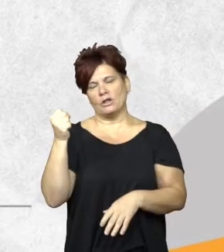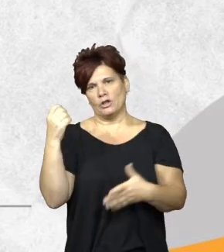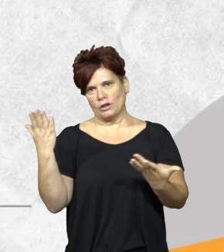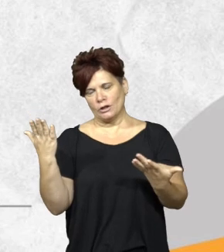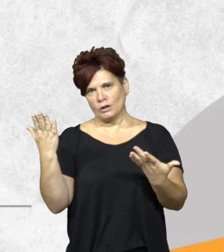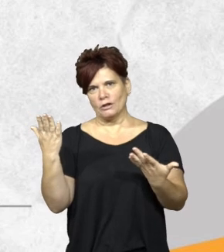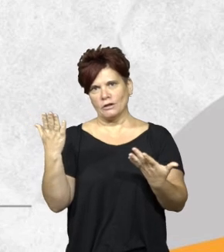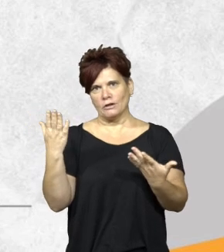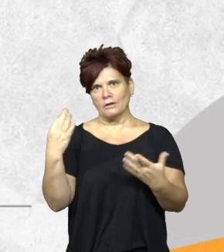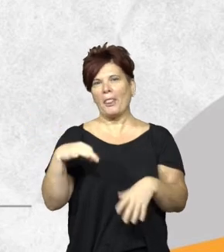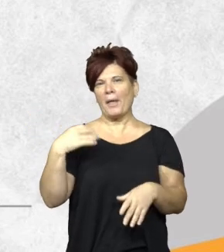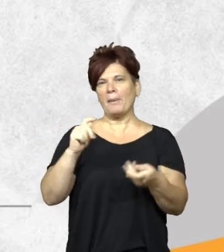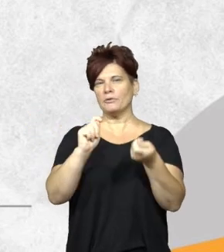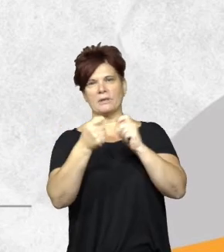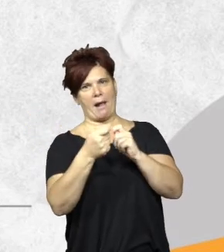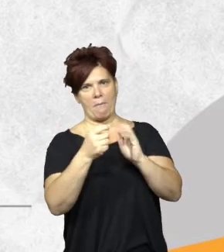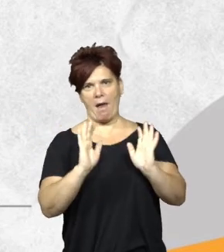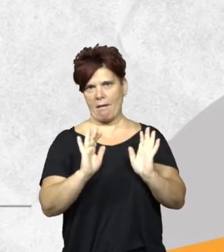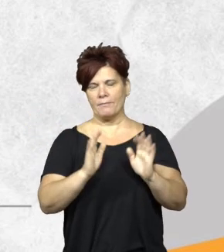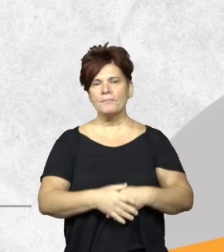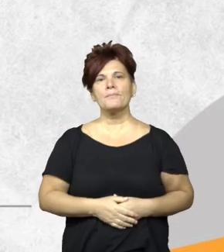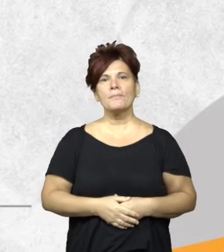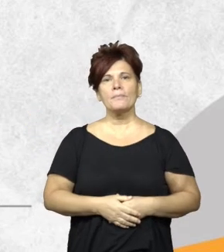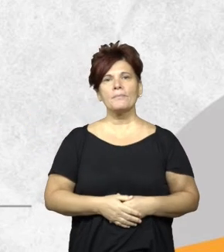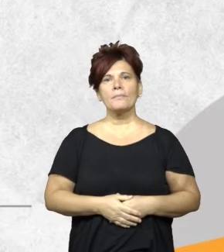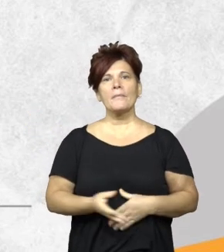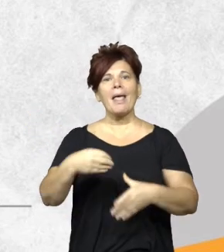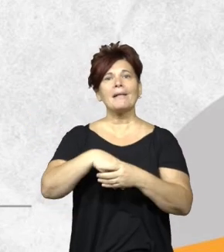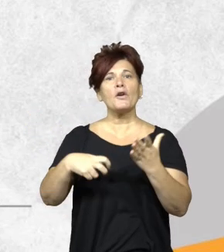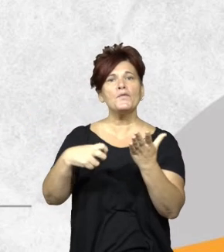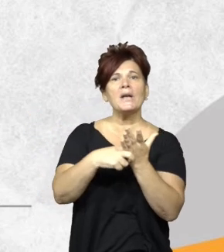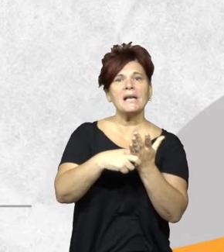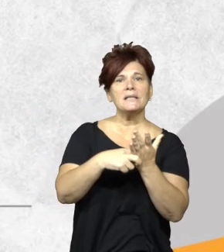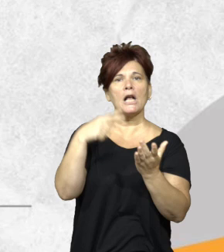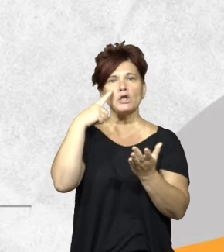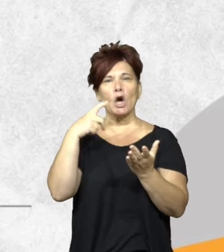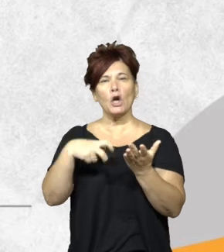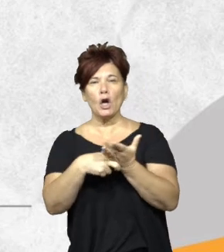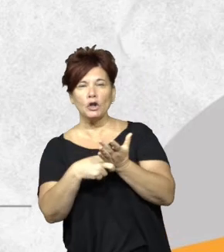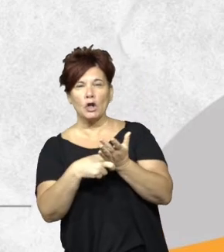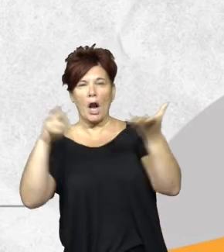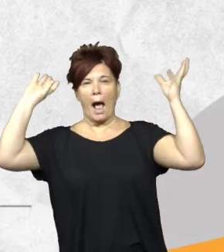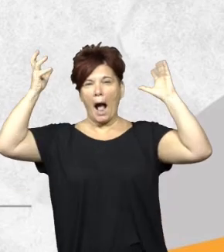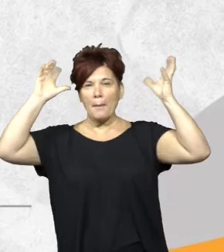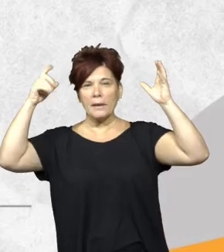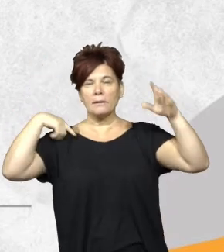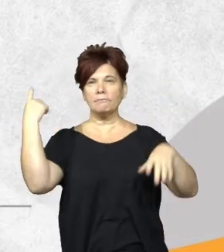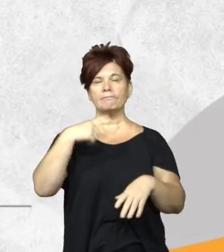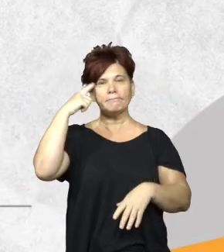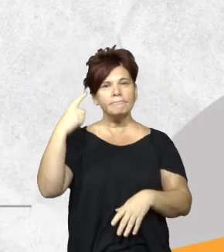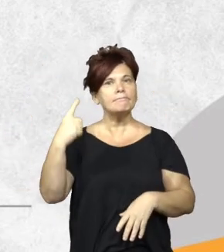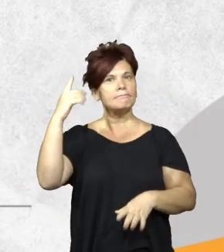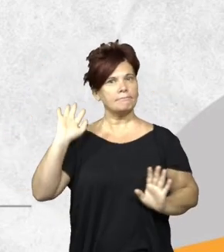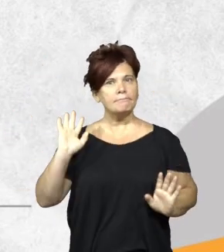reformularlo claramente. Dentro de la fiscalización y el control ambiental, bueno, se nos ocurrió desde el